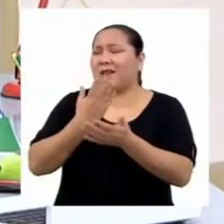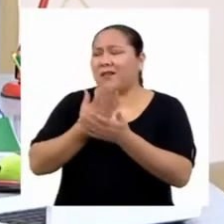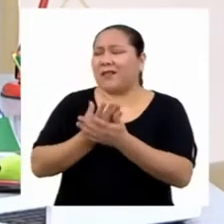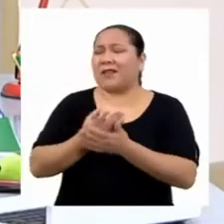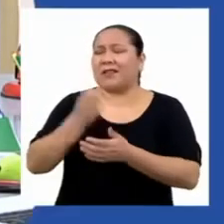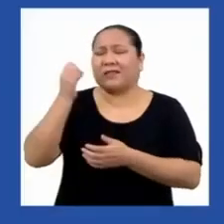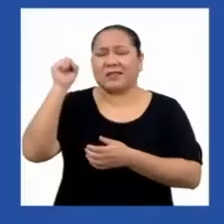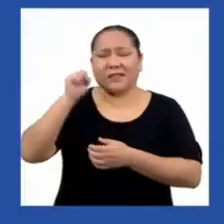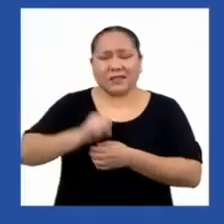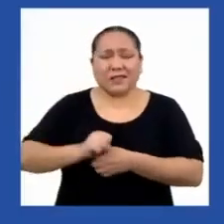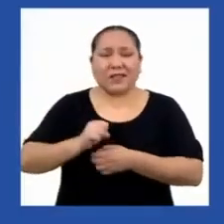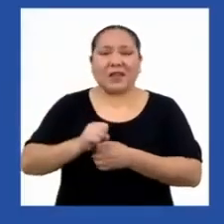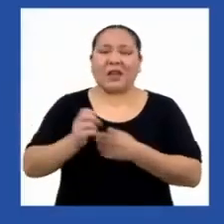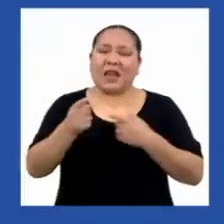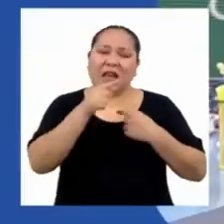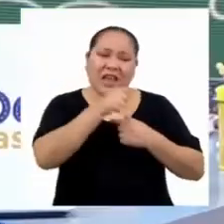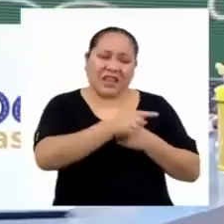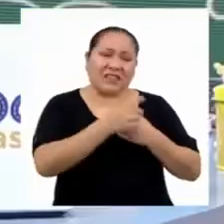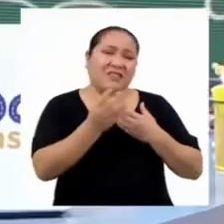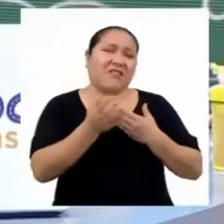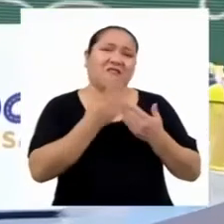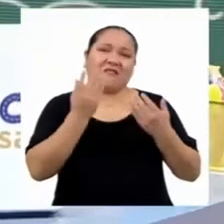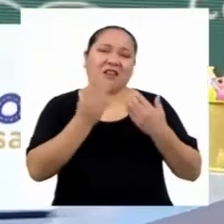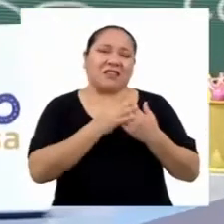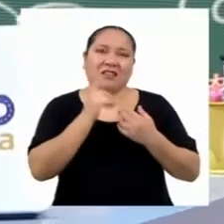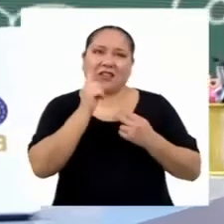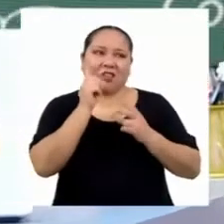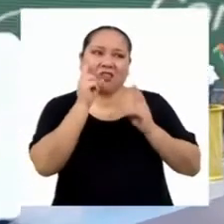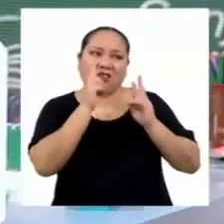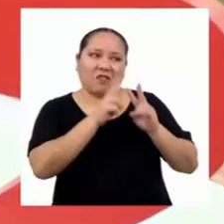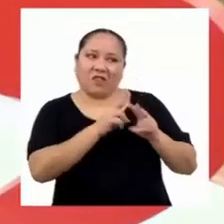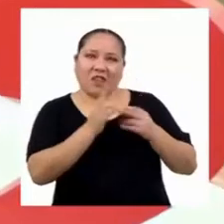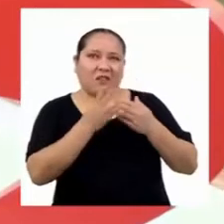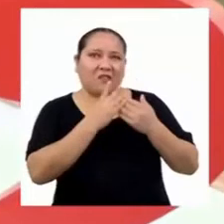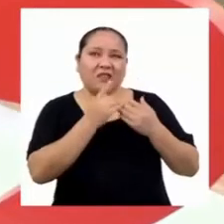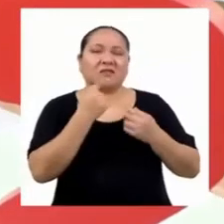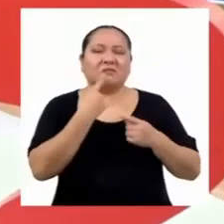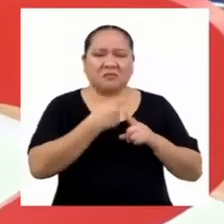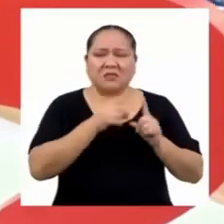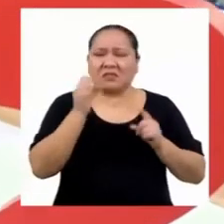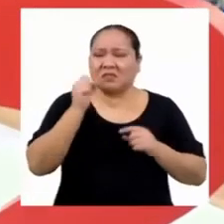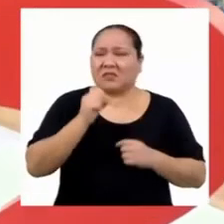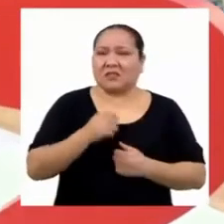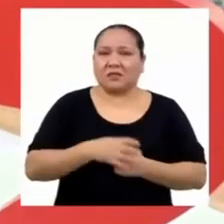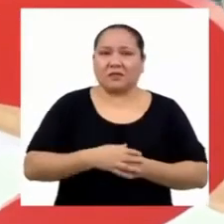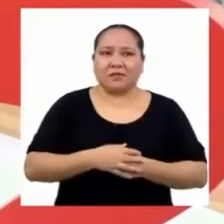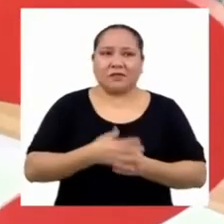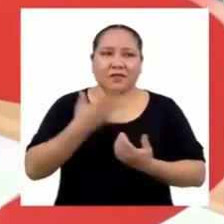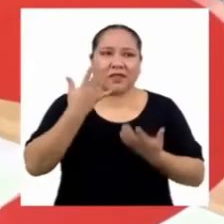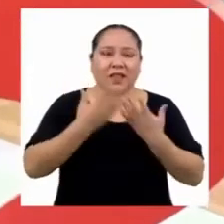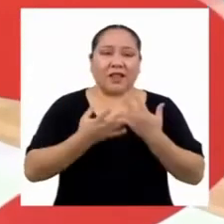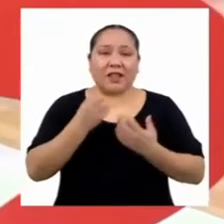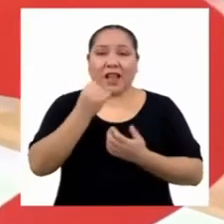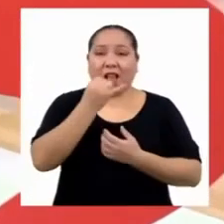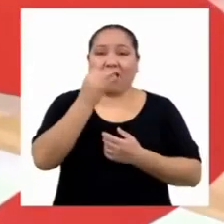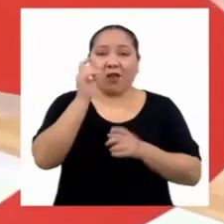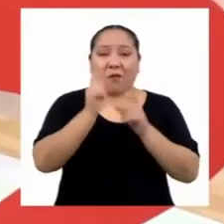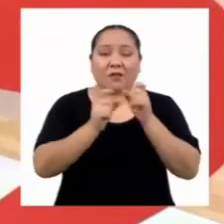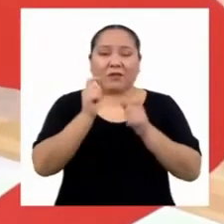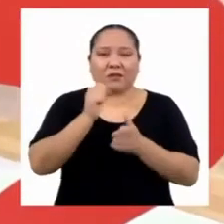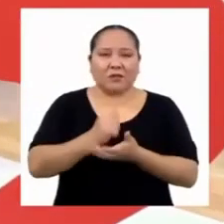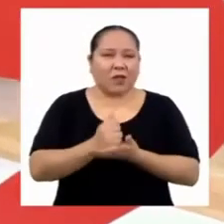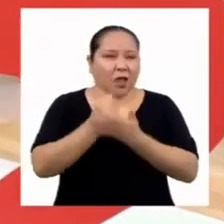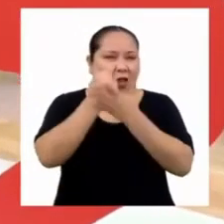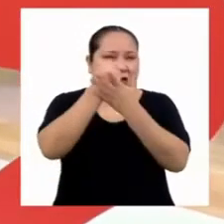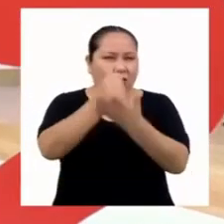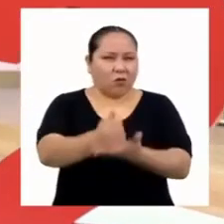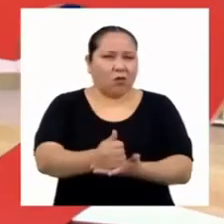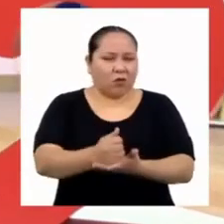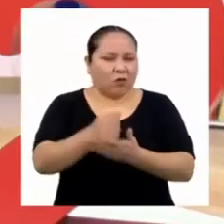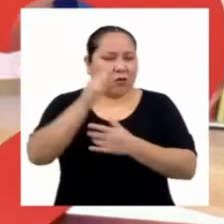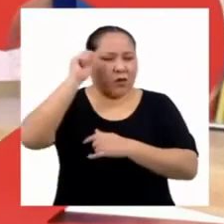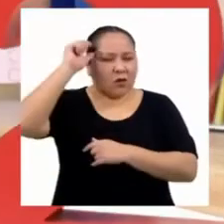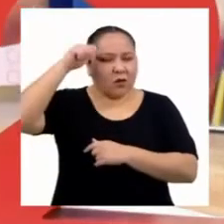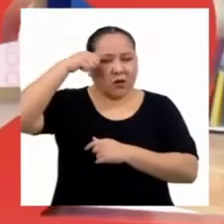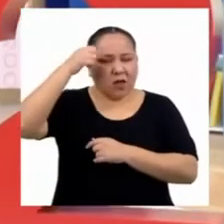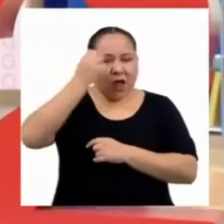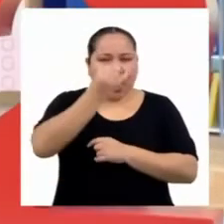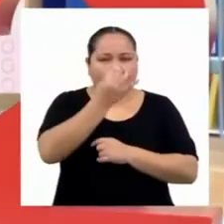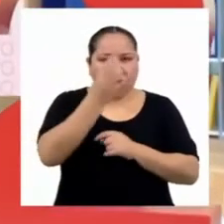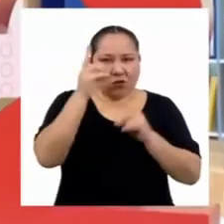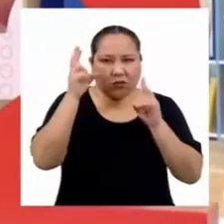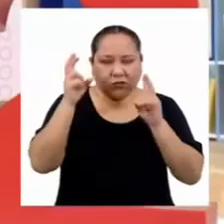más fácil de lo que parece. Y hay quienes puedan necesitar una mano para repasar algunas cosas.